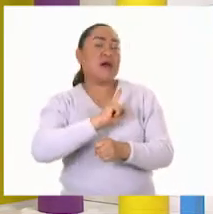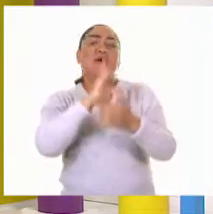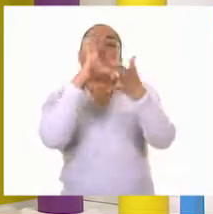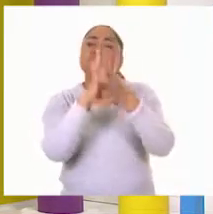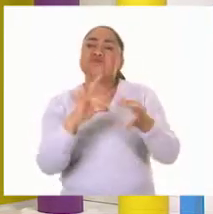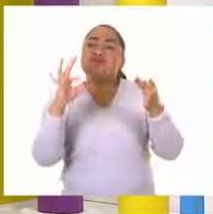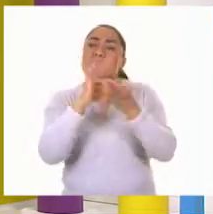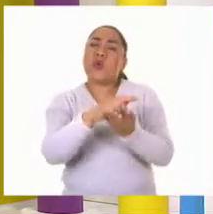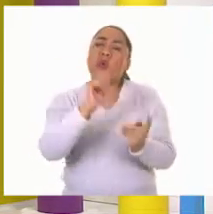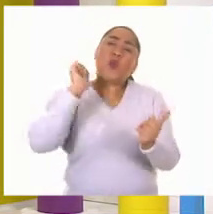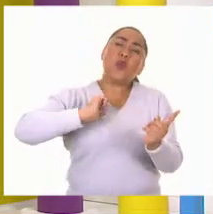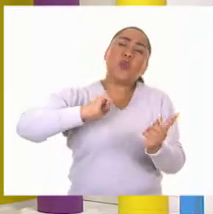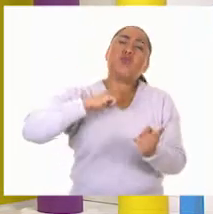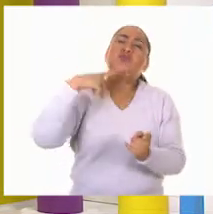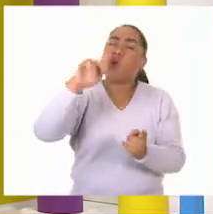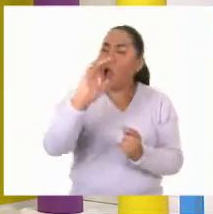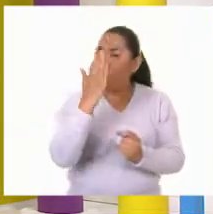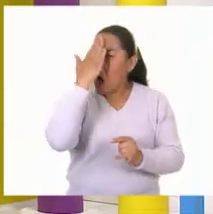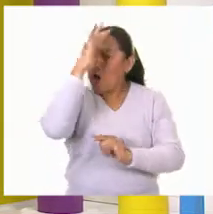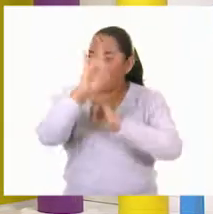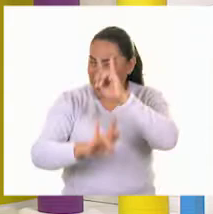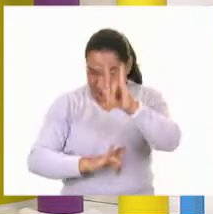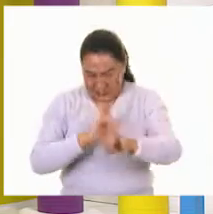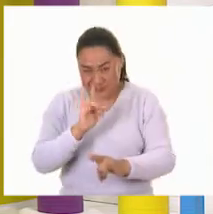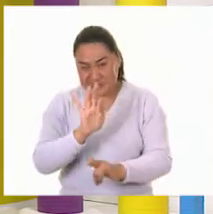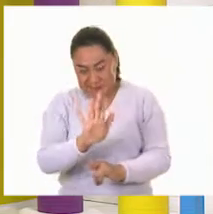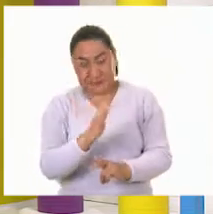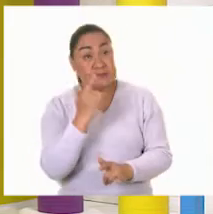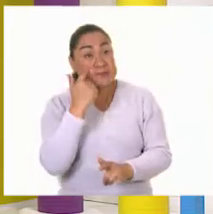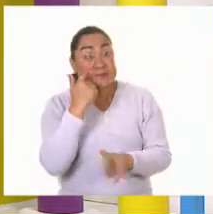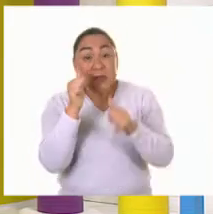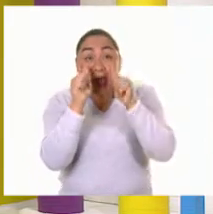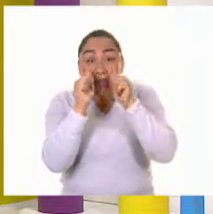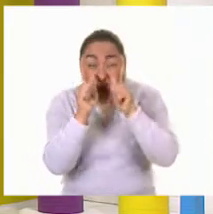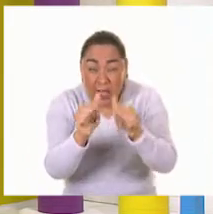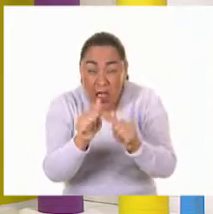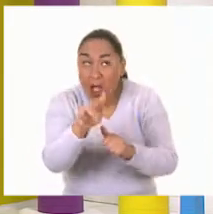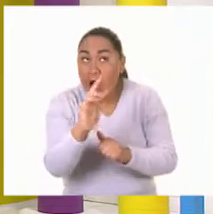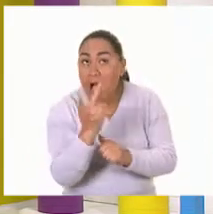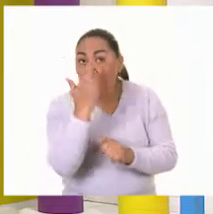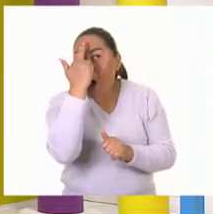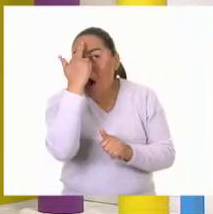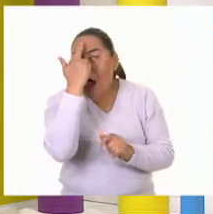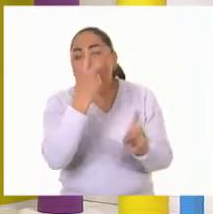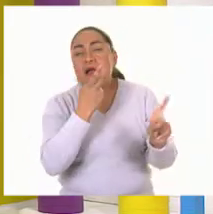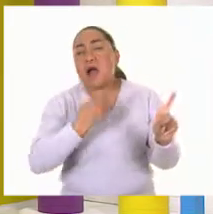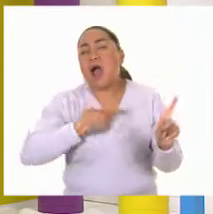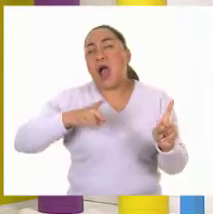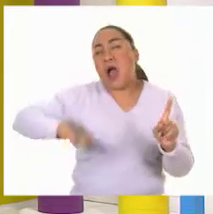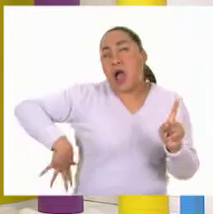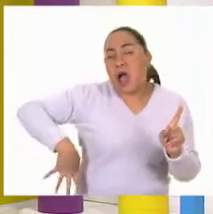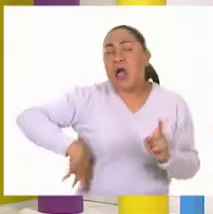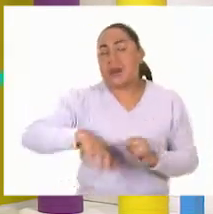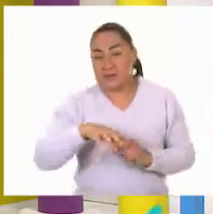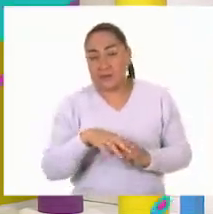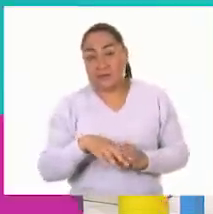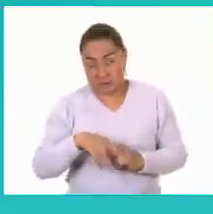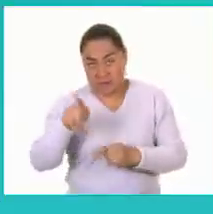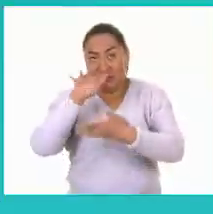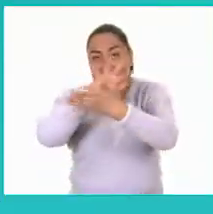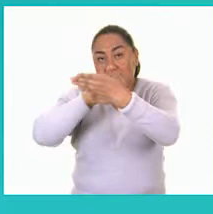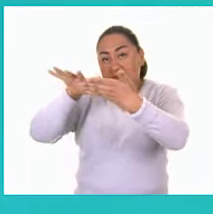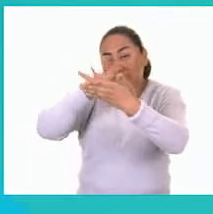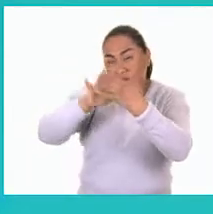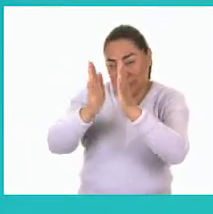cómo vivía la feria cuando era niña vamos a poner atención y vamos a recordar qué fue lo que nos dijo listo eric me ayudas a leer la primera